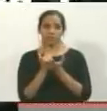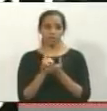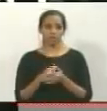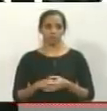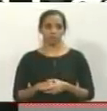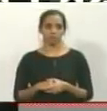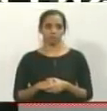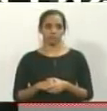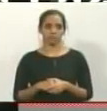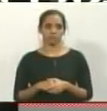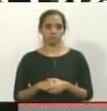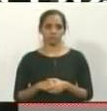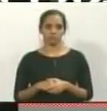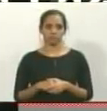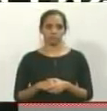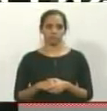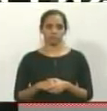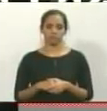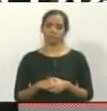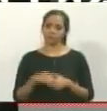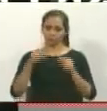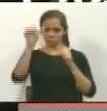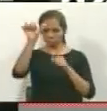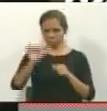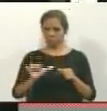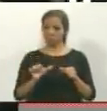Trate usted sus propias con visión.